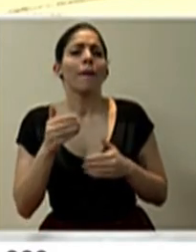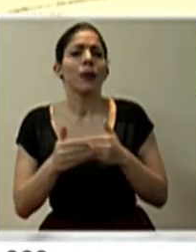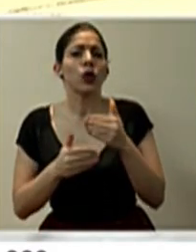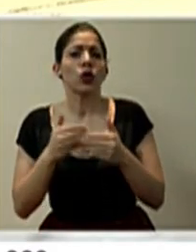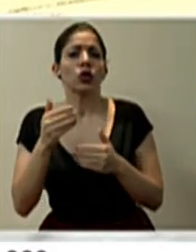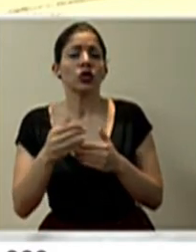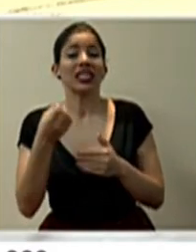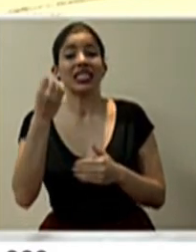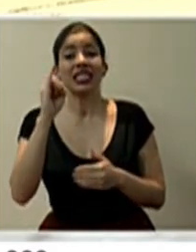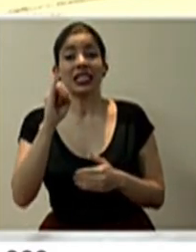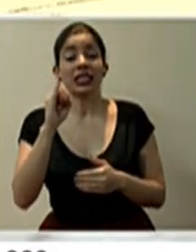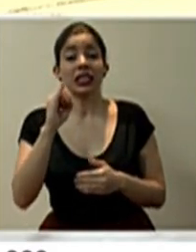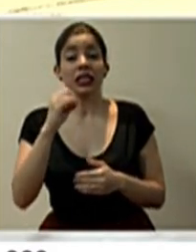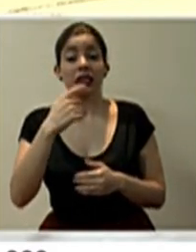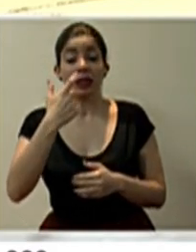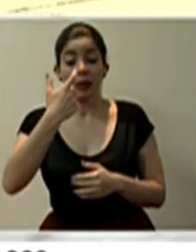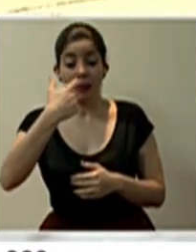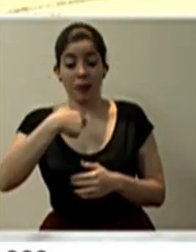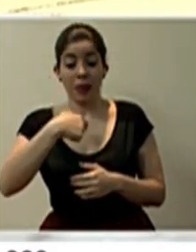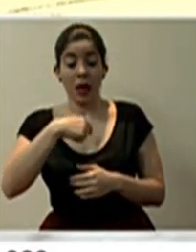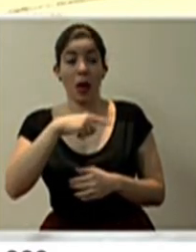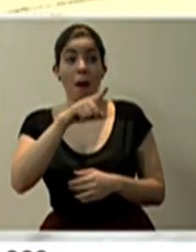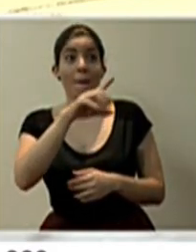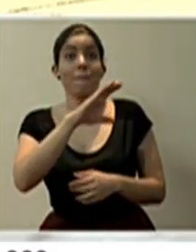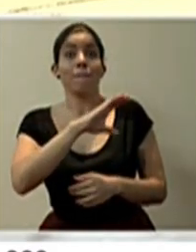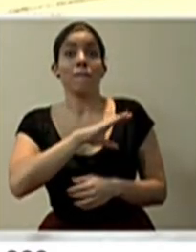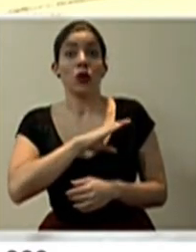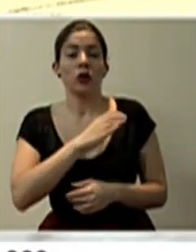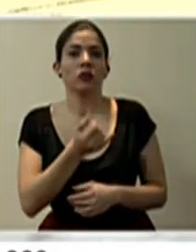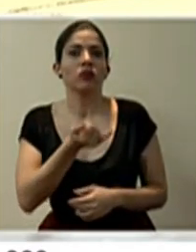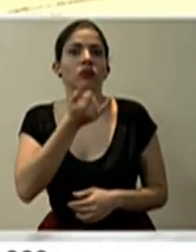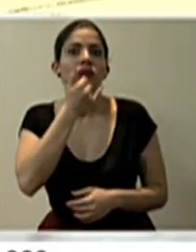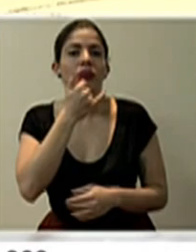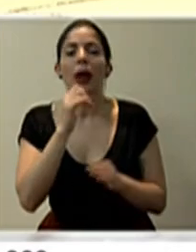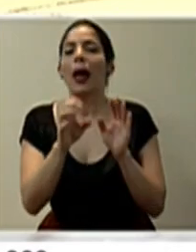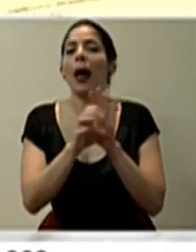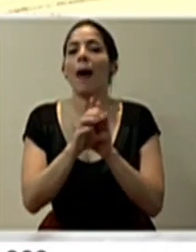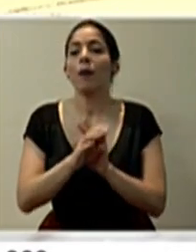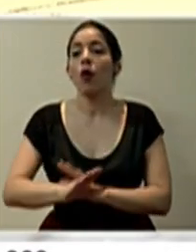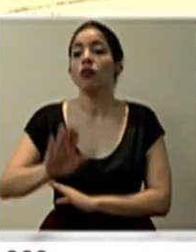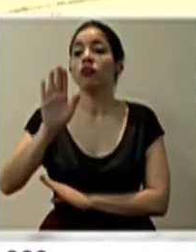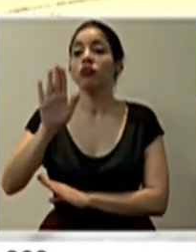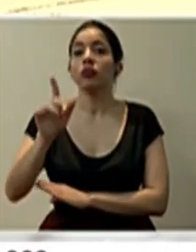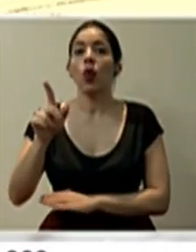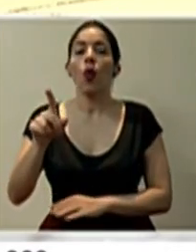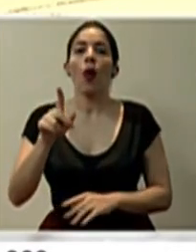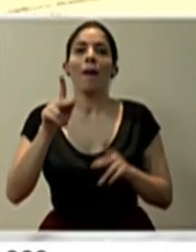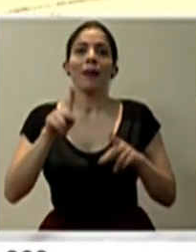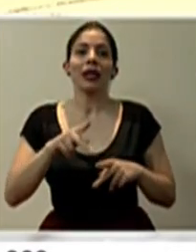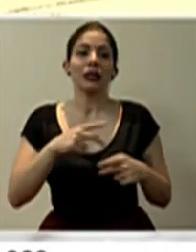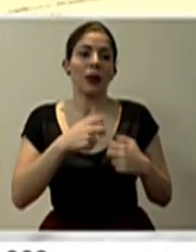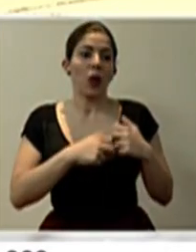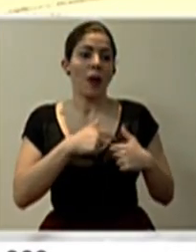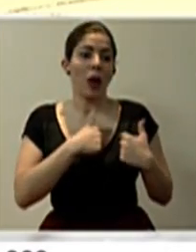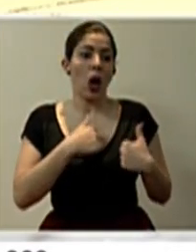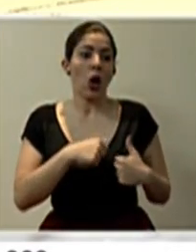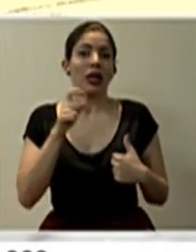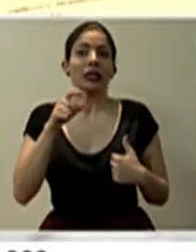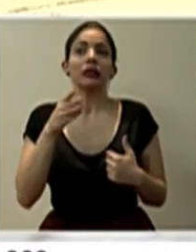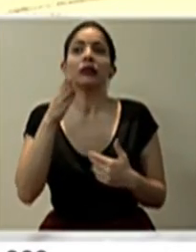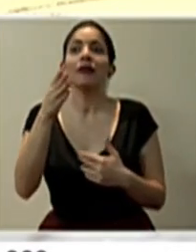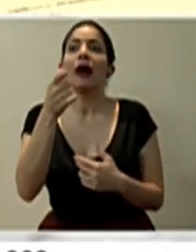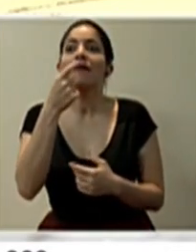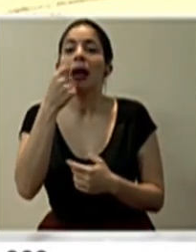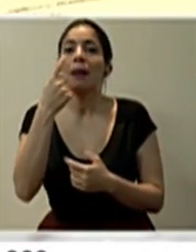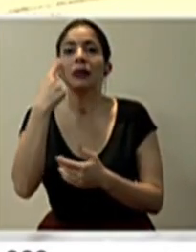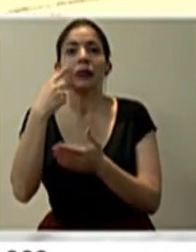caso de que algún oficial cometa un error, como por ejemplo, detener a un cardiópata que iba hacia la farmacia por su medicamento